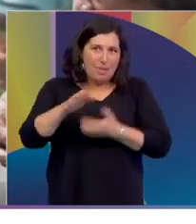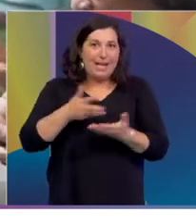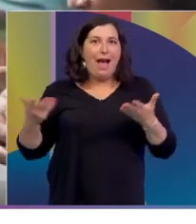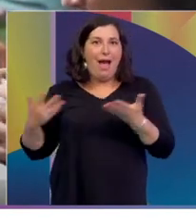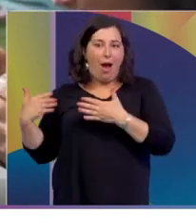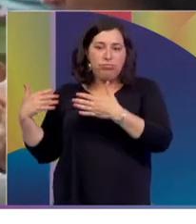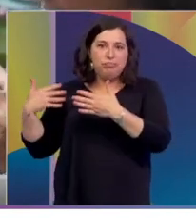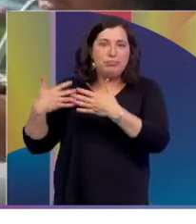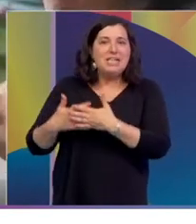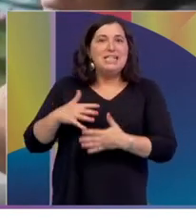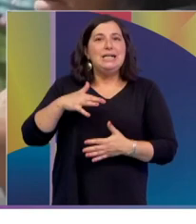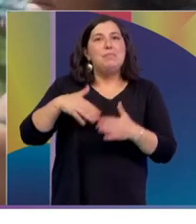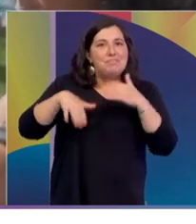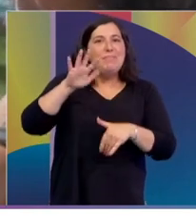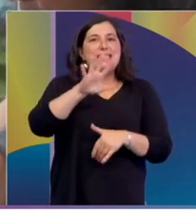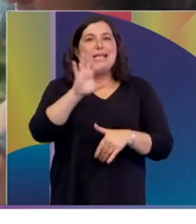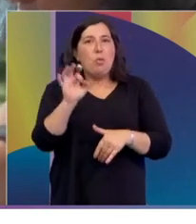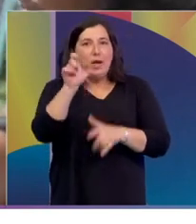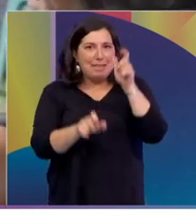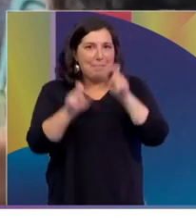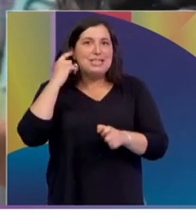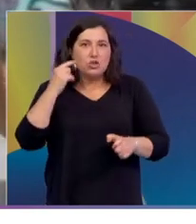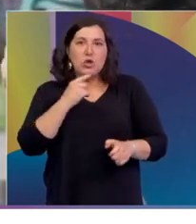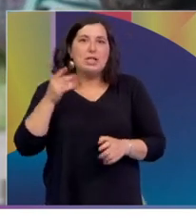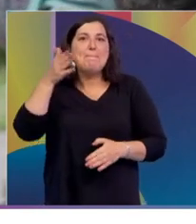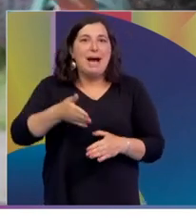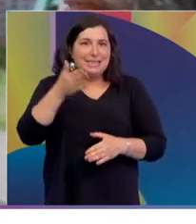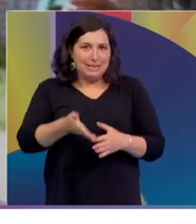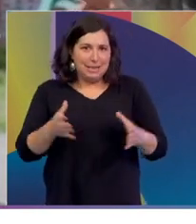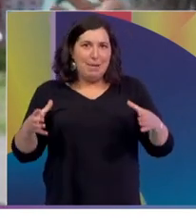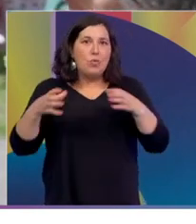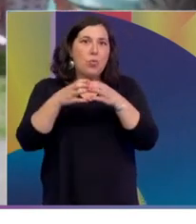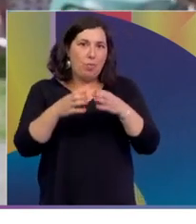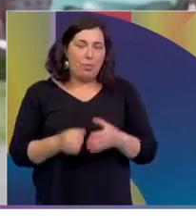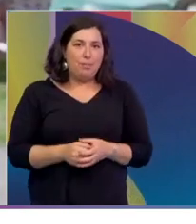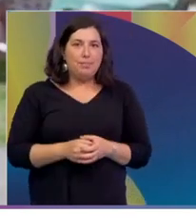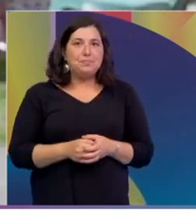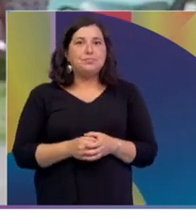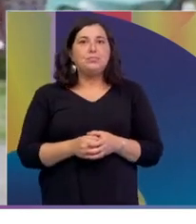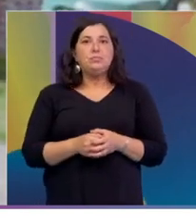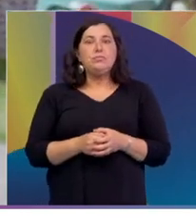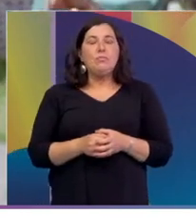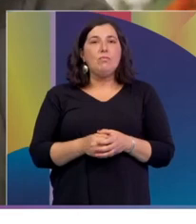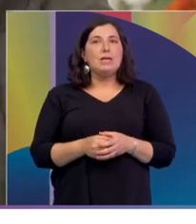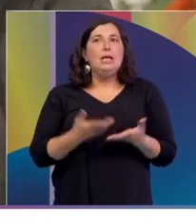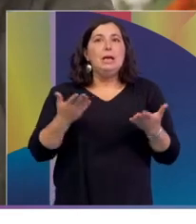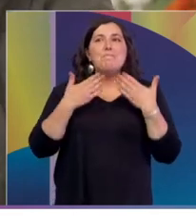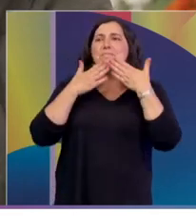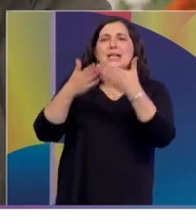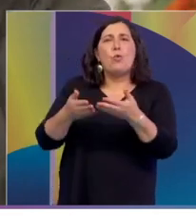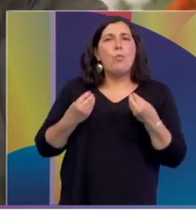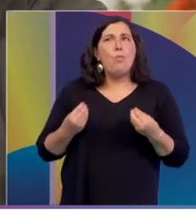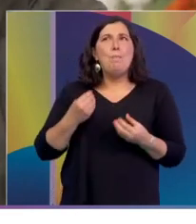50 personas sordas que participan del grupo. ¿Qué importancia tiene el deporte, el tener una